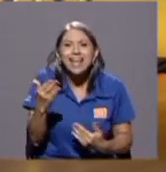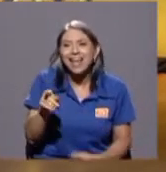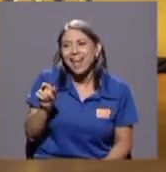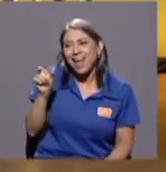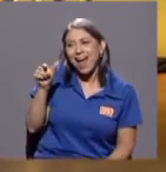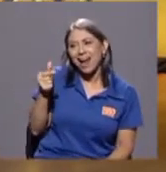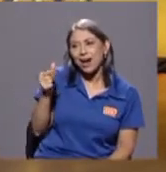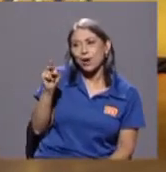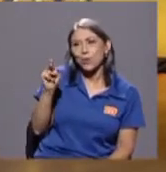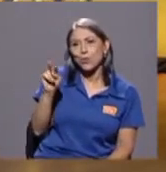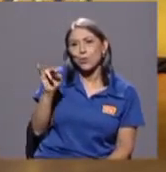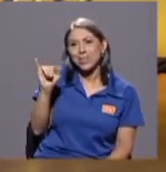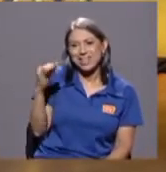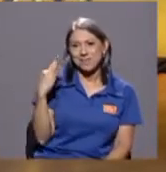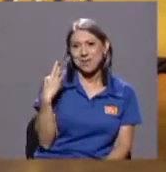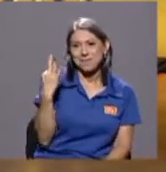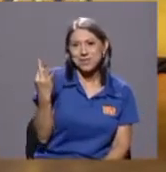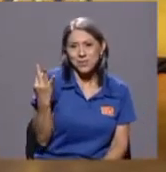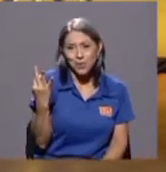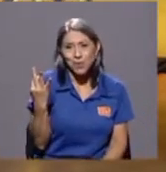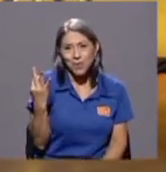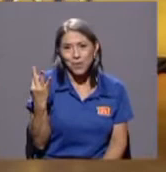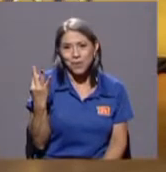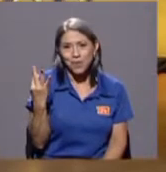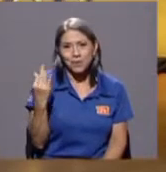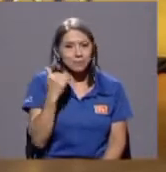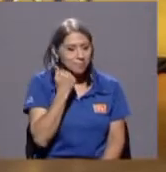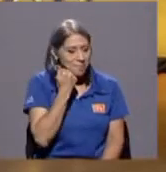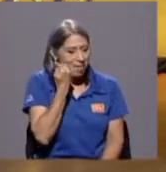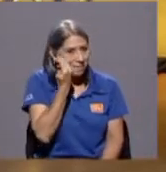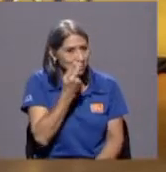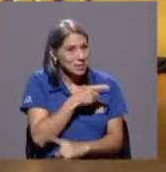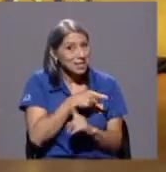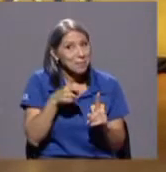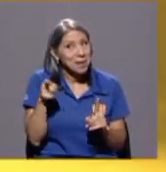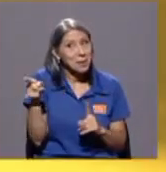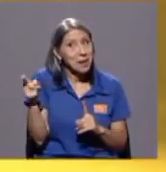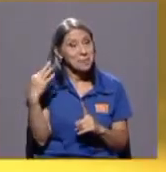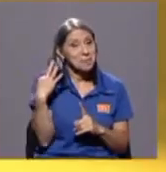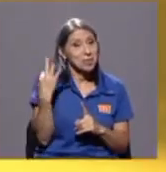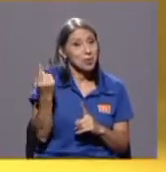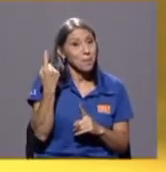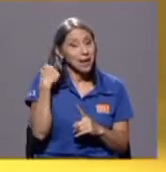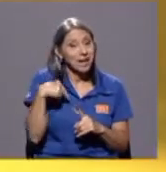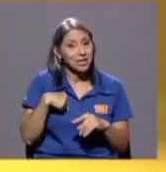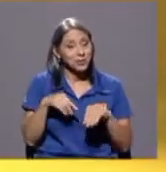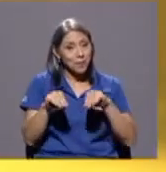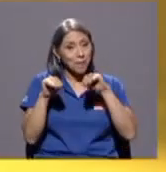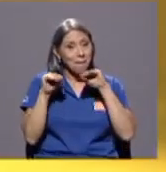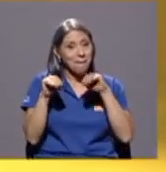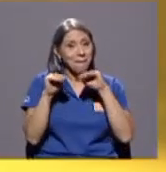a me da vergüenza pero a darles econometría don fernando